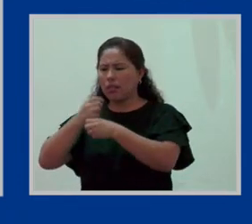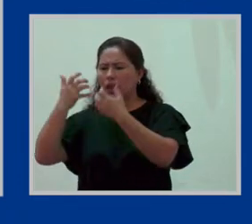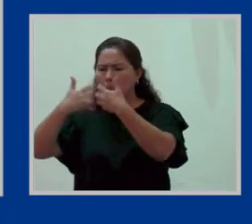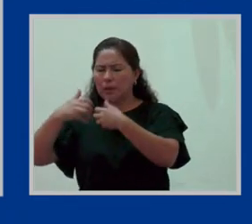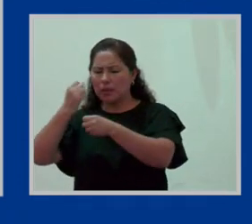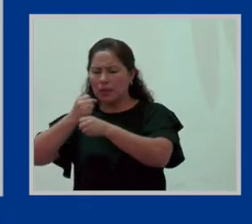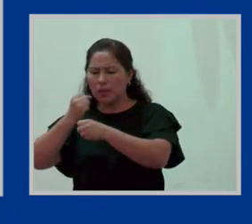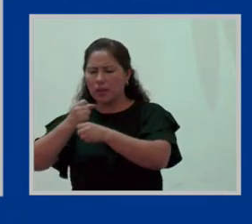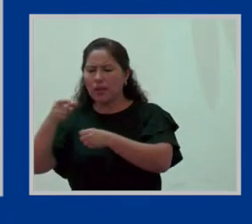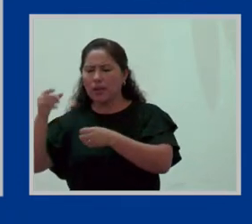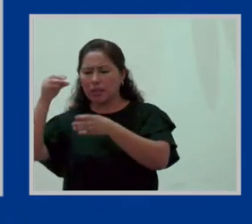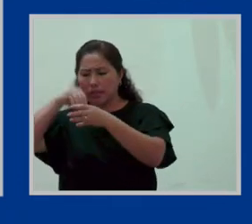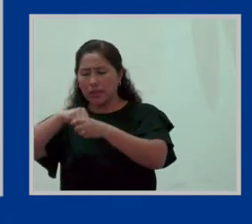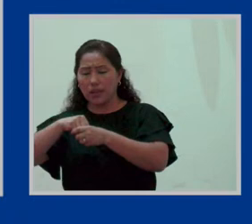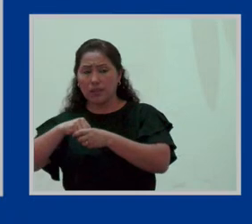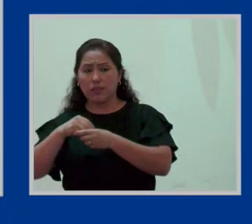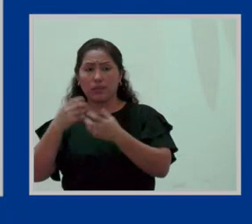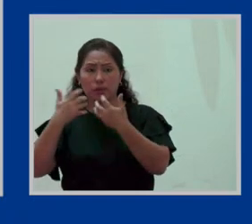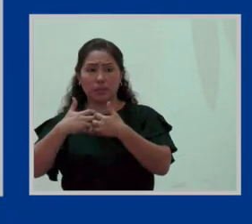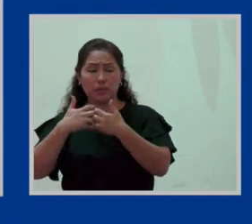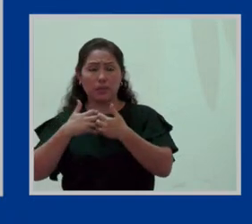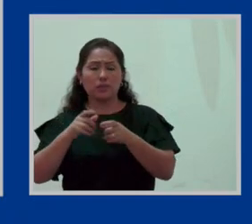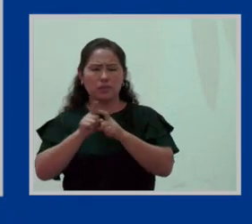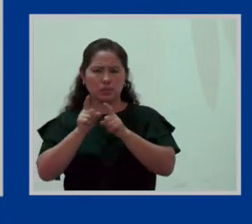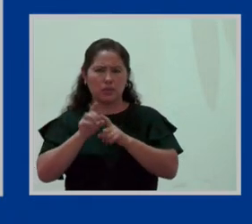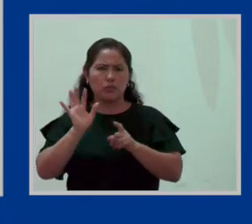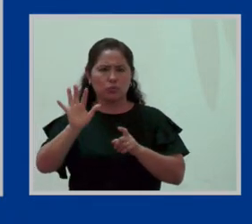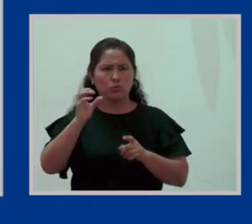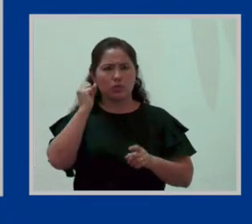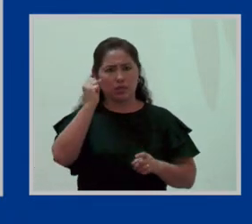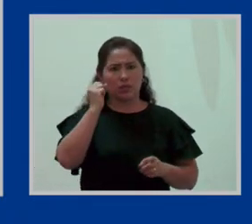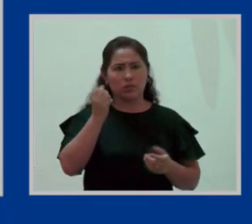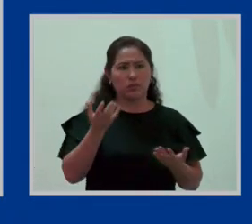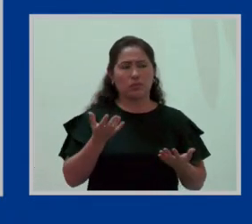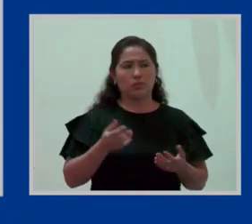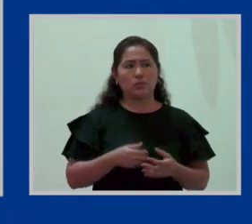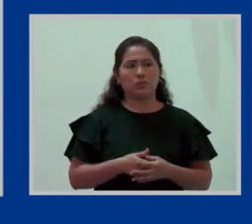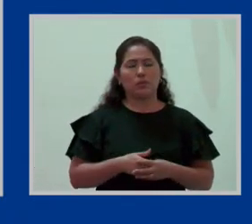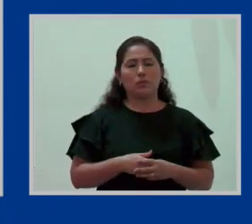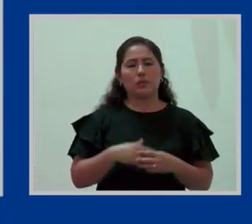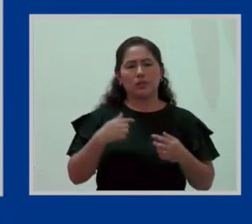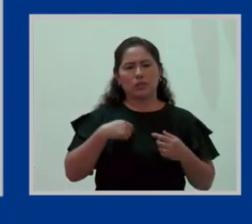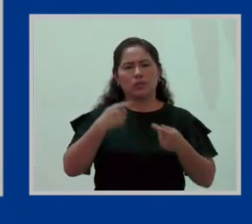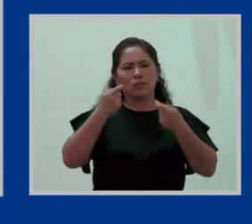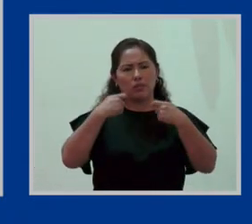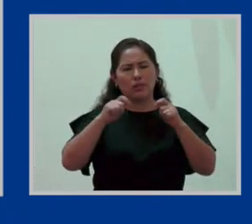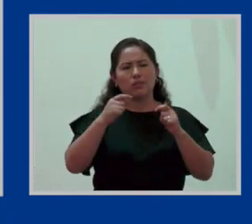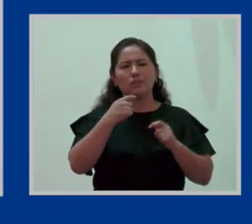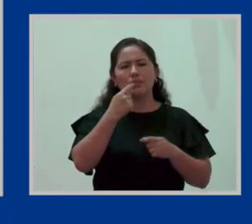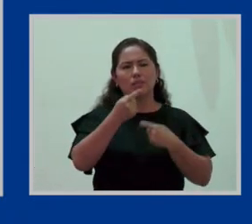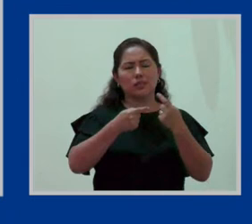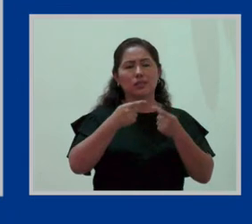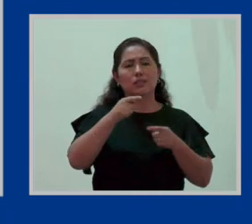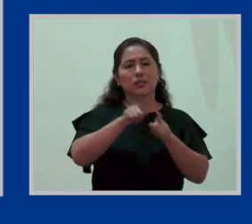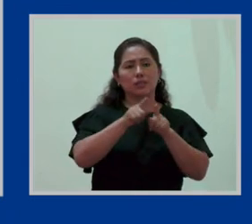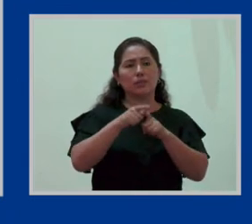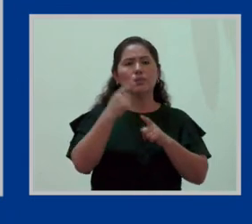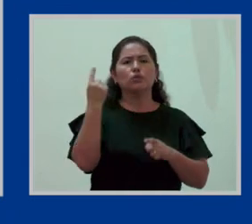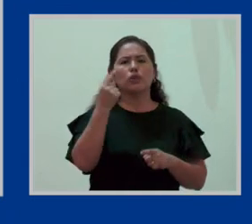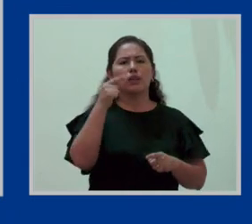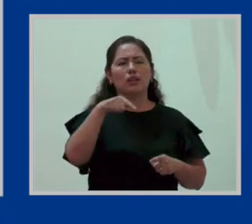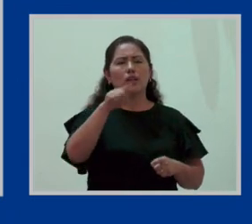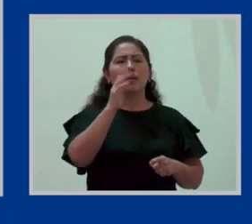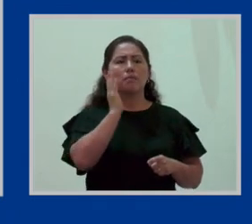desempeñan en un trabajo subordinado. Y permítanme, solo hago esta precisión, yo trato siempre de decir no solamente mujeres,